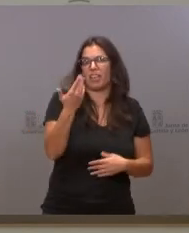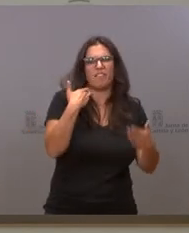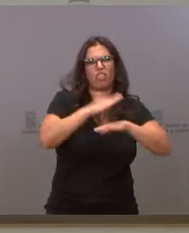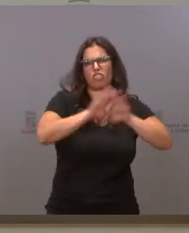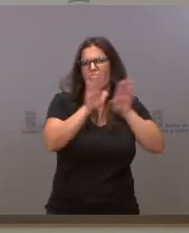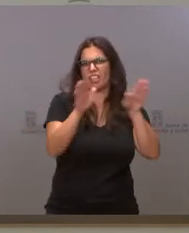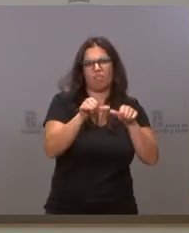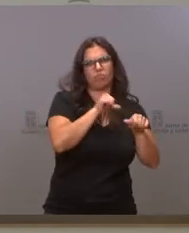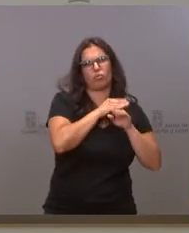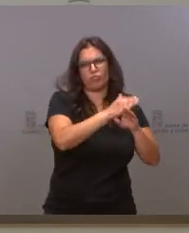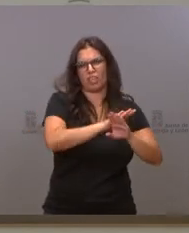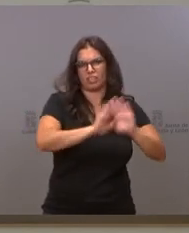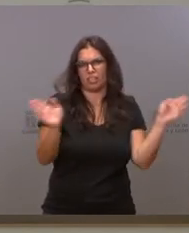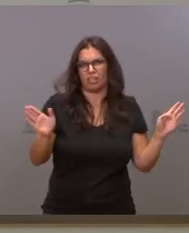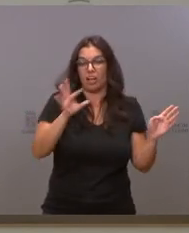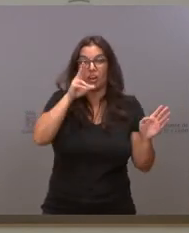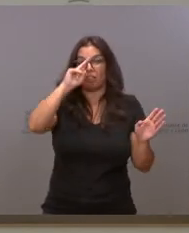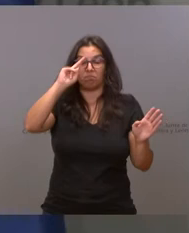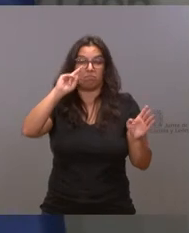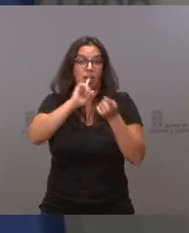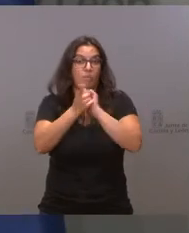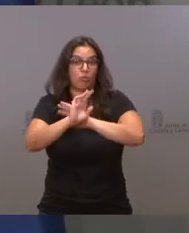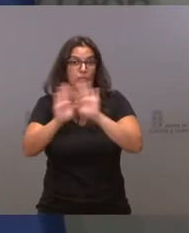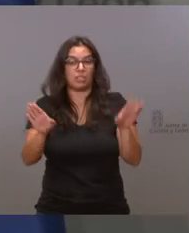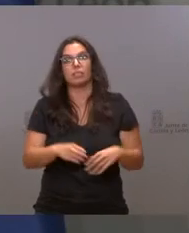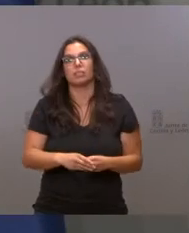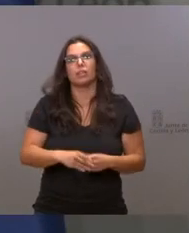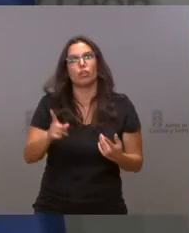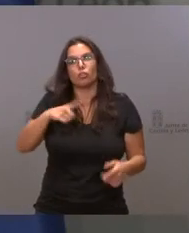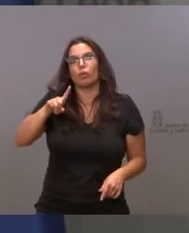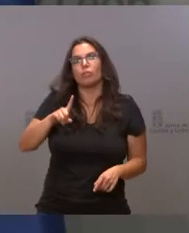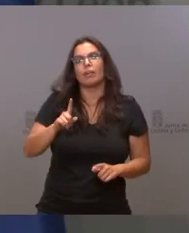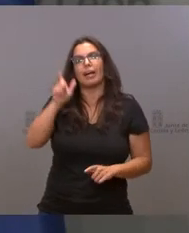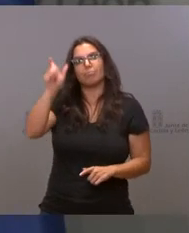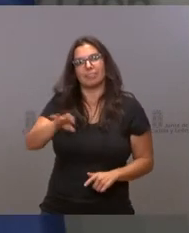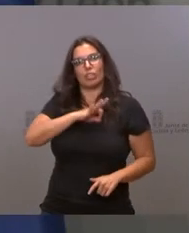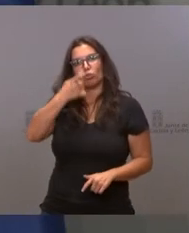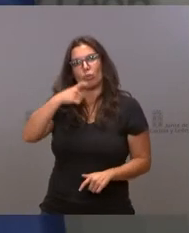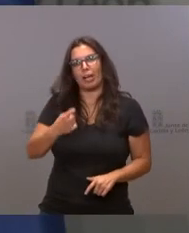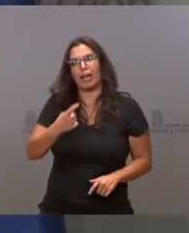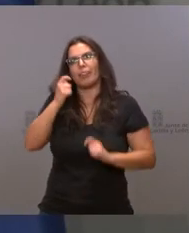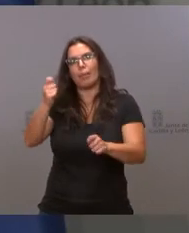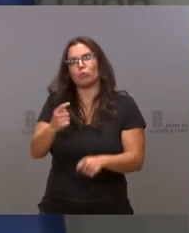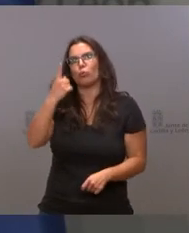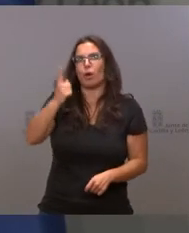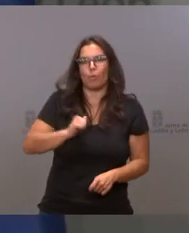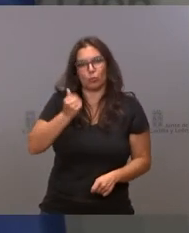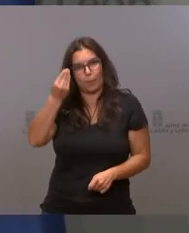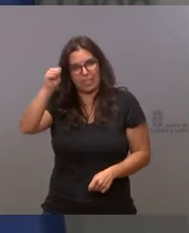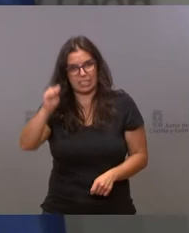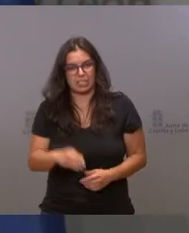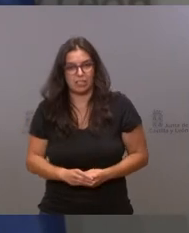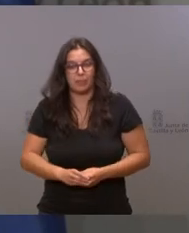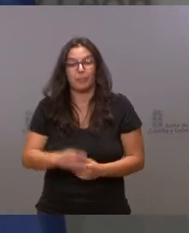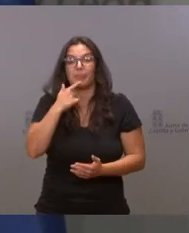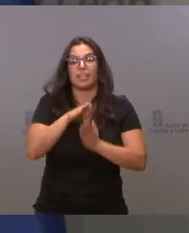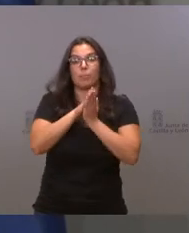y demás. Quería preguntarle por ese tema. Sí, aún le damos una oportunidad más al señor Tudanca de hablar. Lo que le decimos y lo que dice la